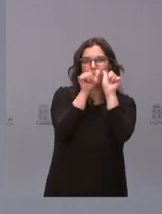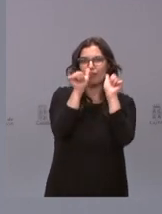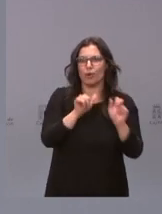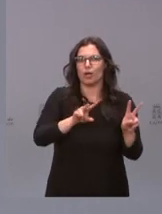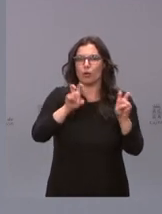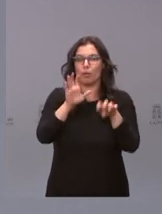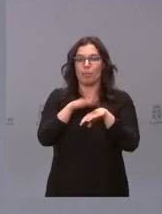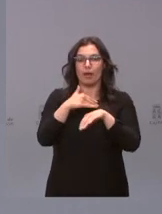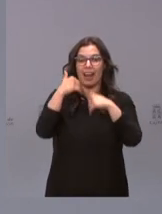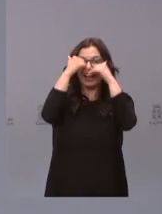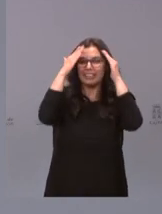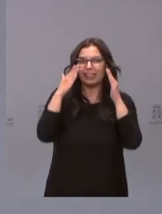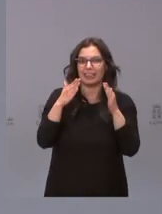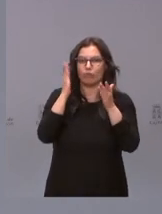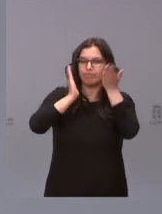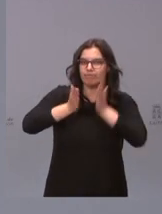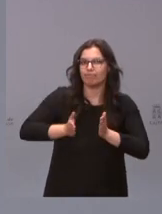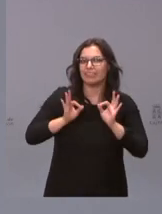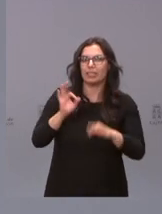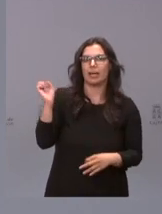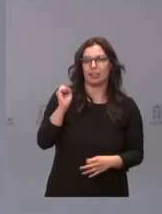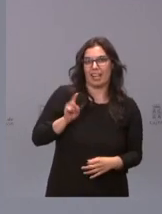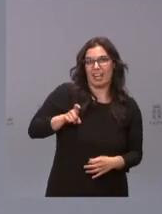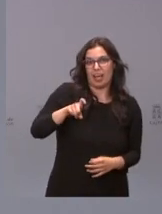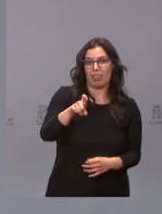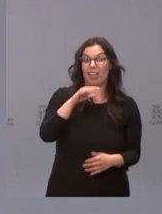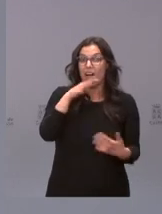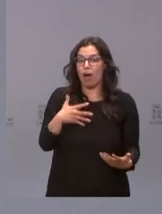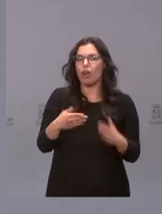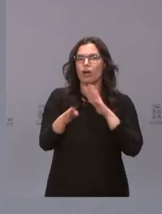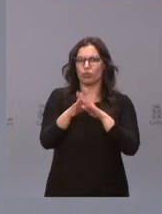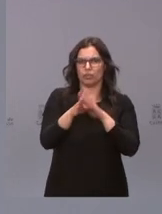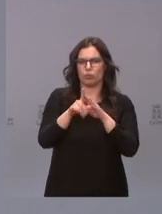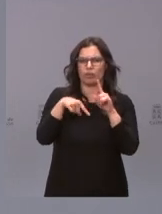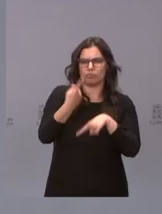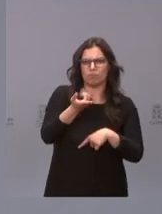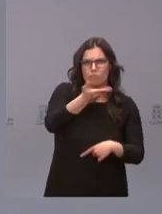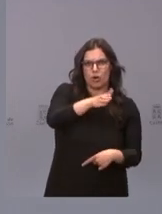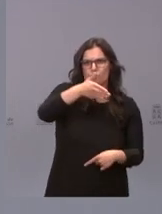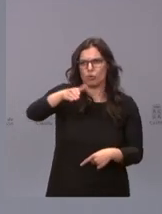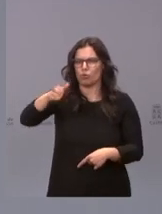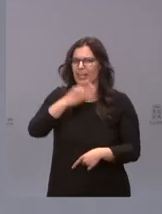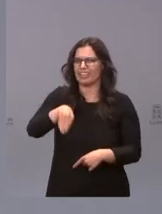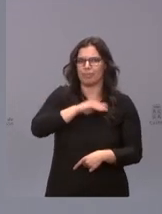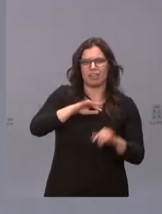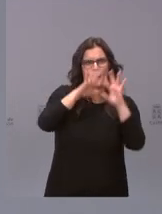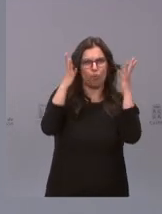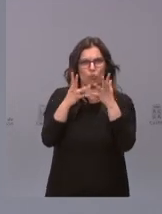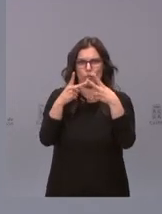abordar el tratamiento de cánceres que hoy siguen causando muchas muertes en España y en el mundo.